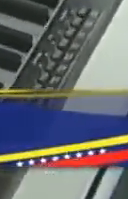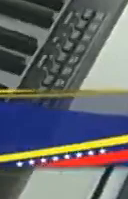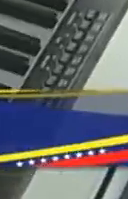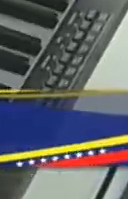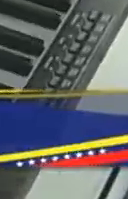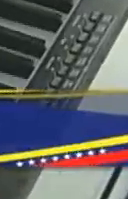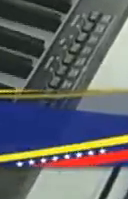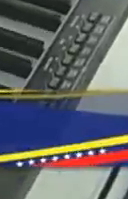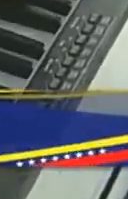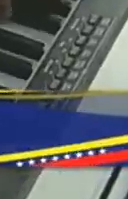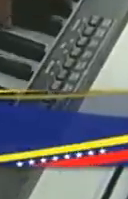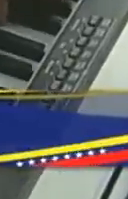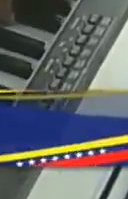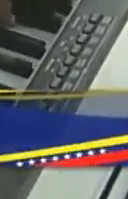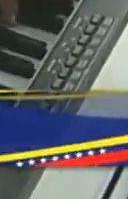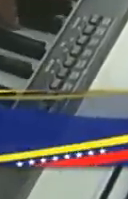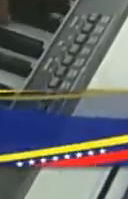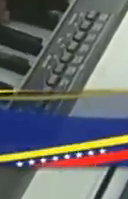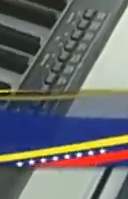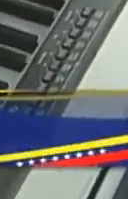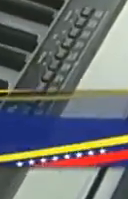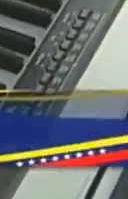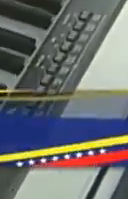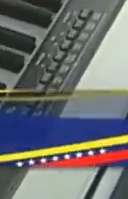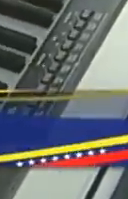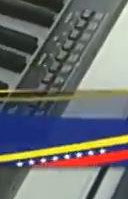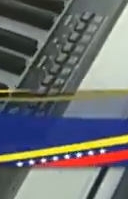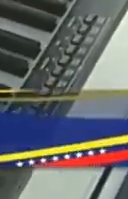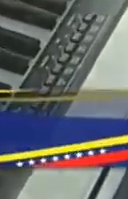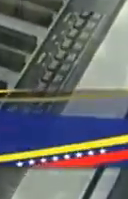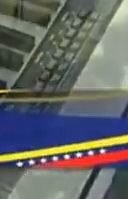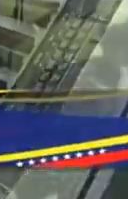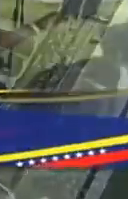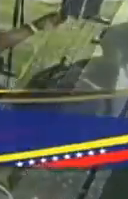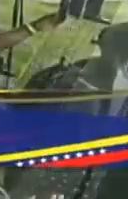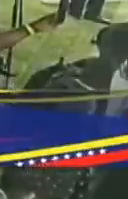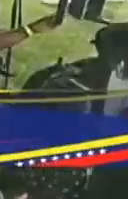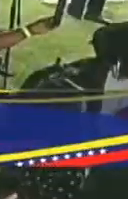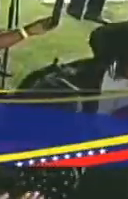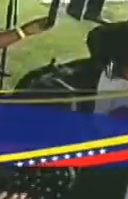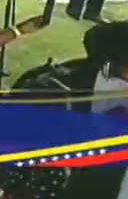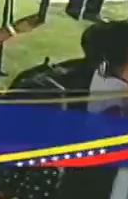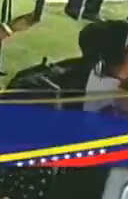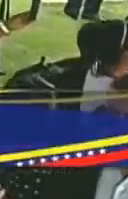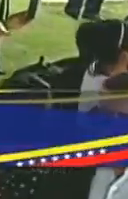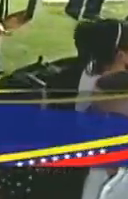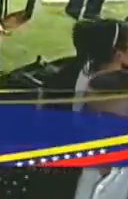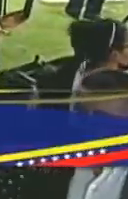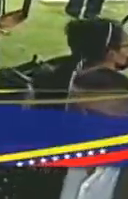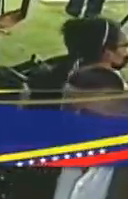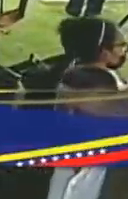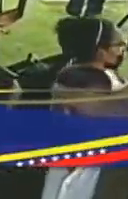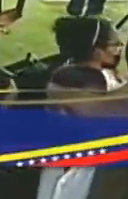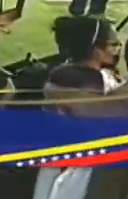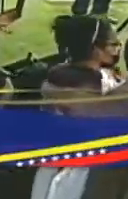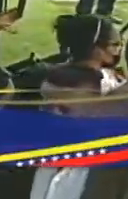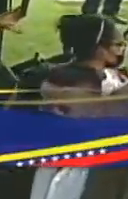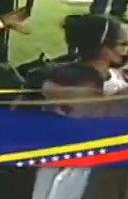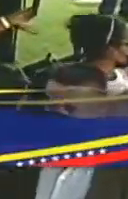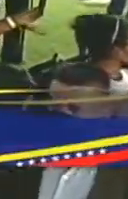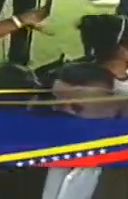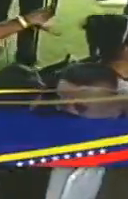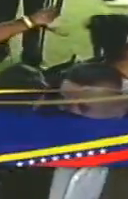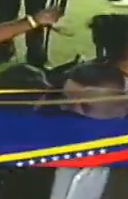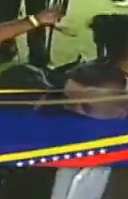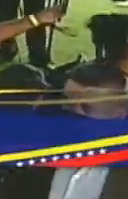renovar cada una de estas estructuras. Además, hay que destacar la presencia de las diferentes organizaciones. Hablamos de la Asamblea de